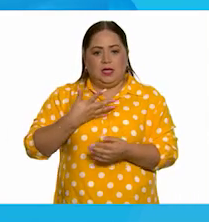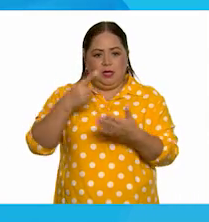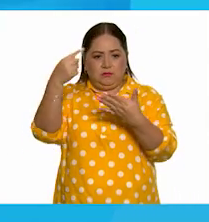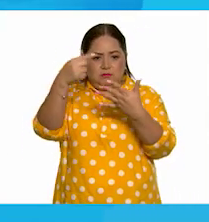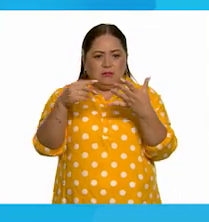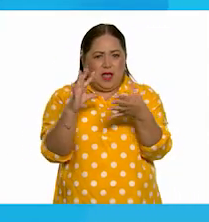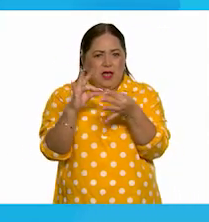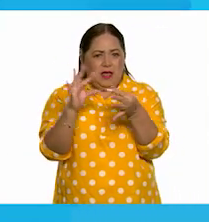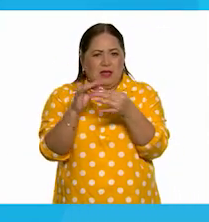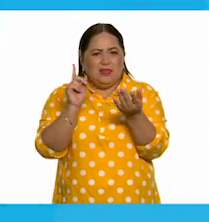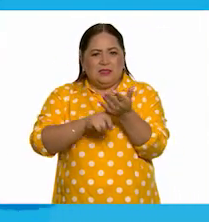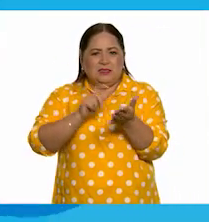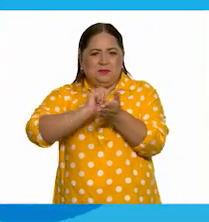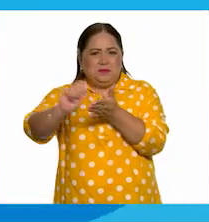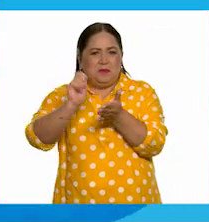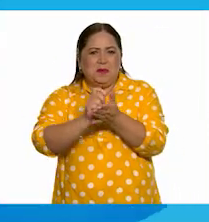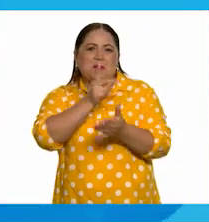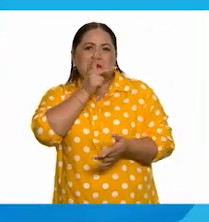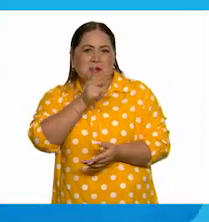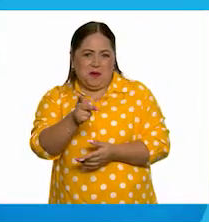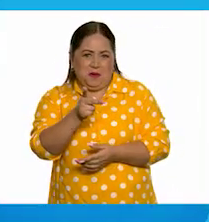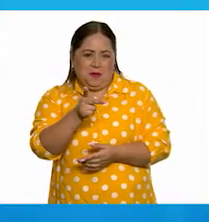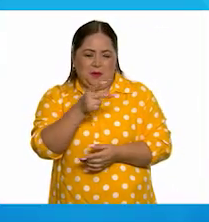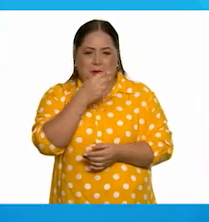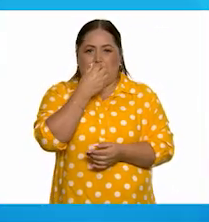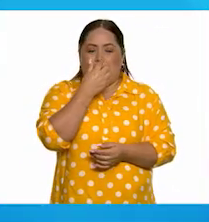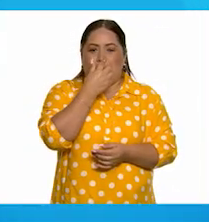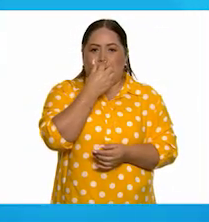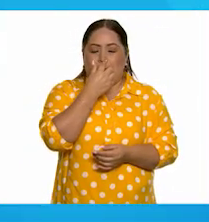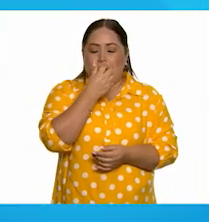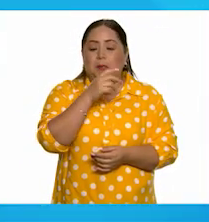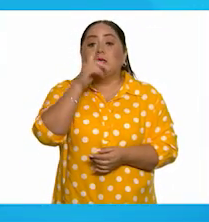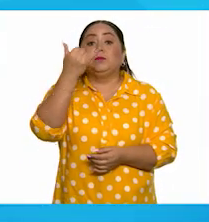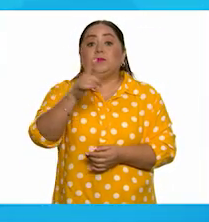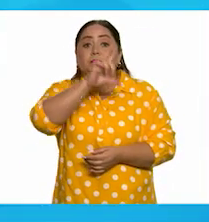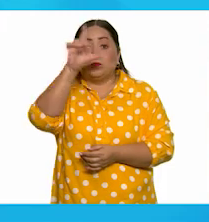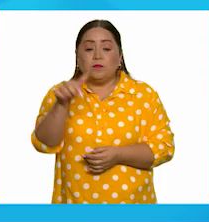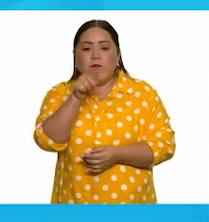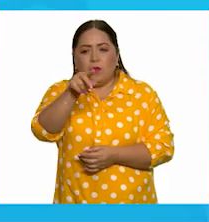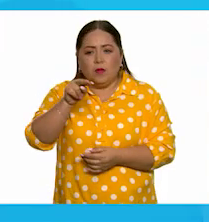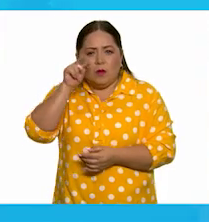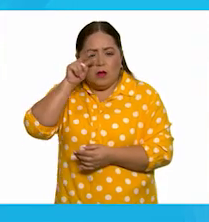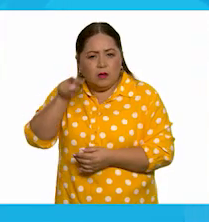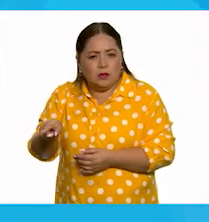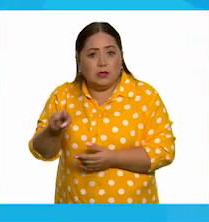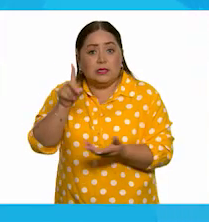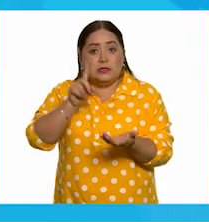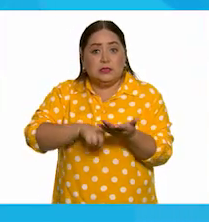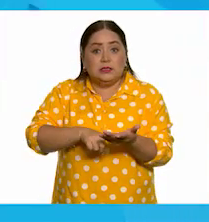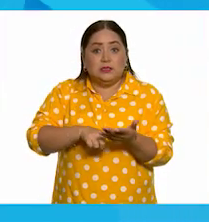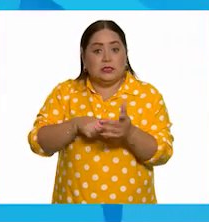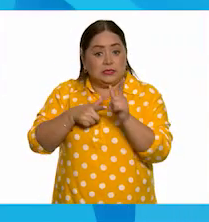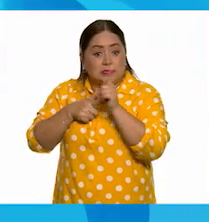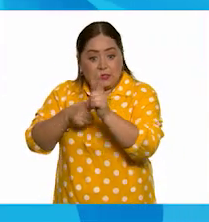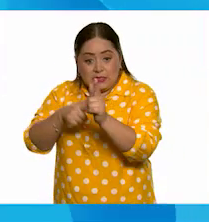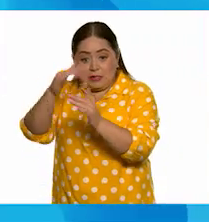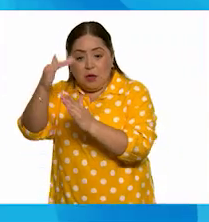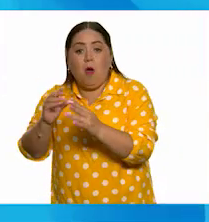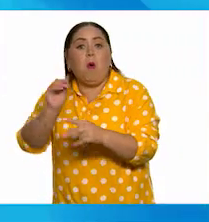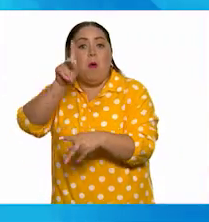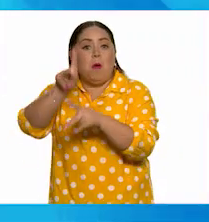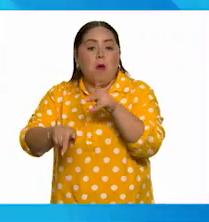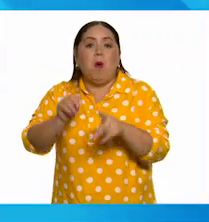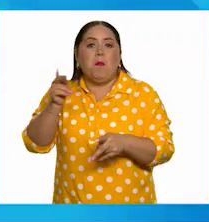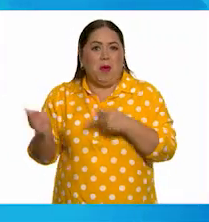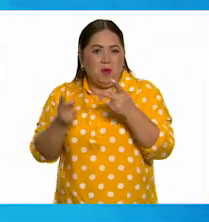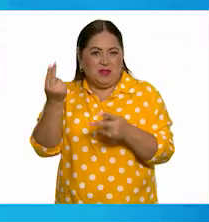características en su escritura de la descripción. Y entonces, vamos a ver si le da continuidad a estas